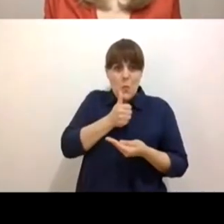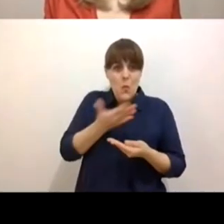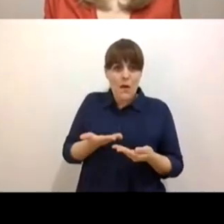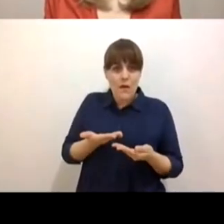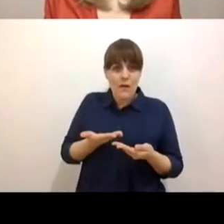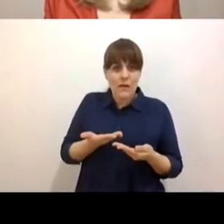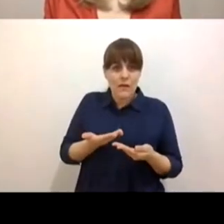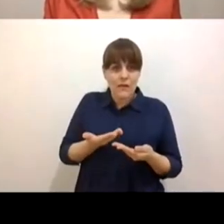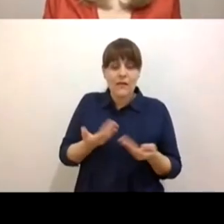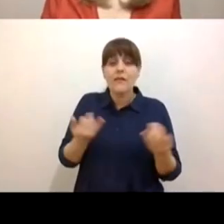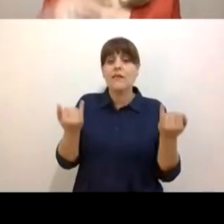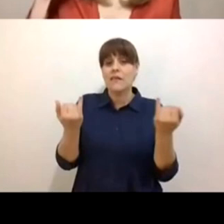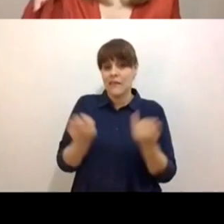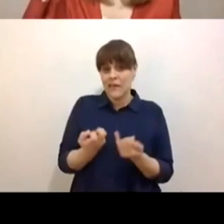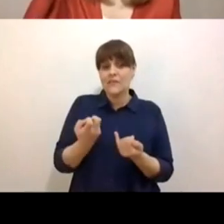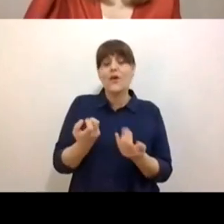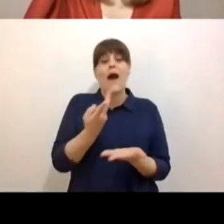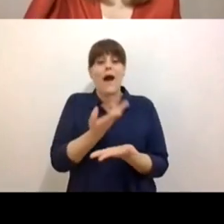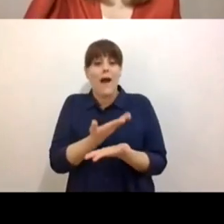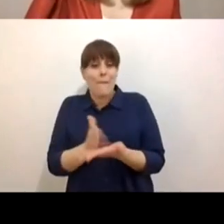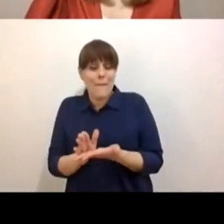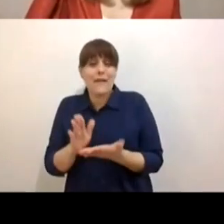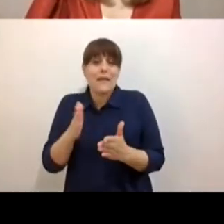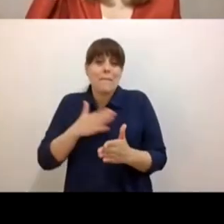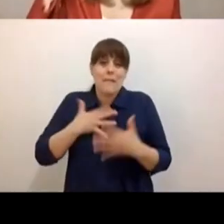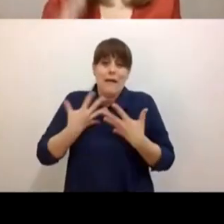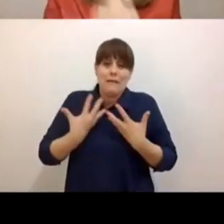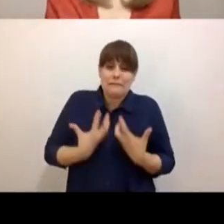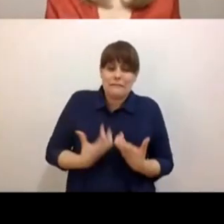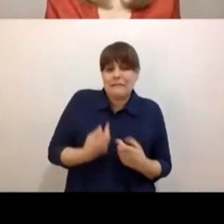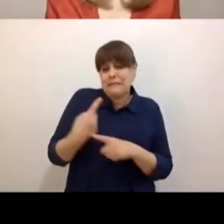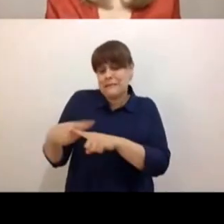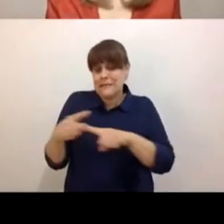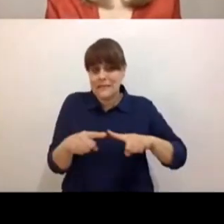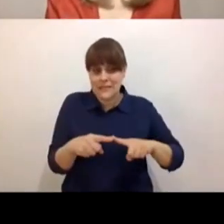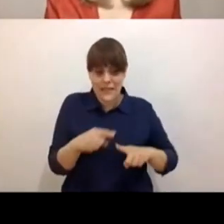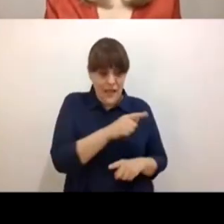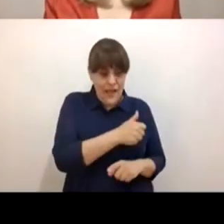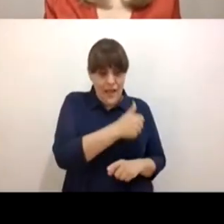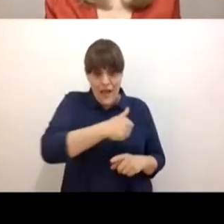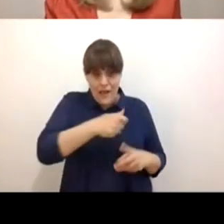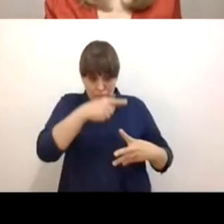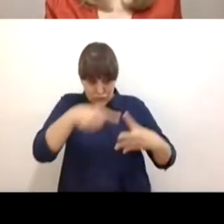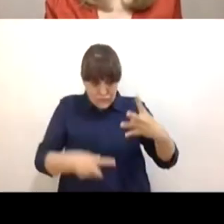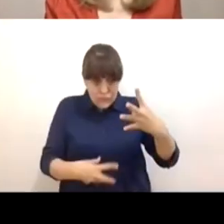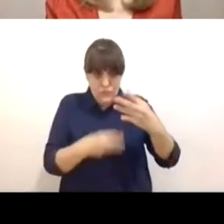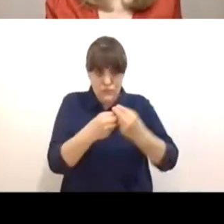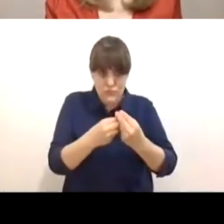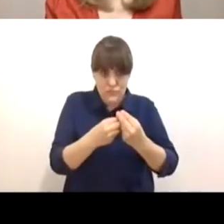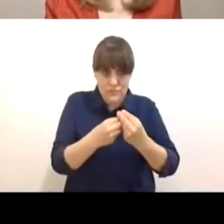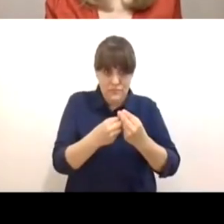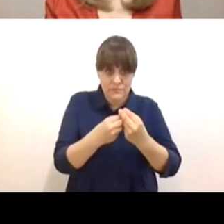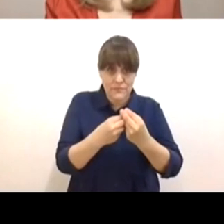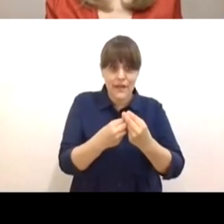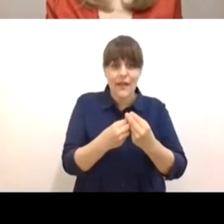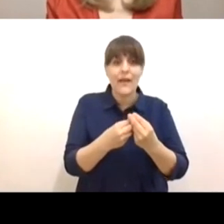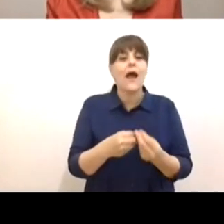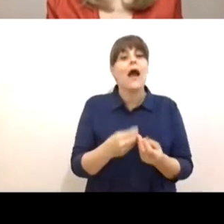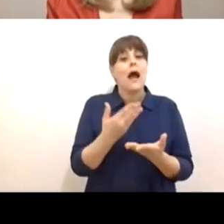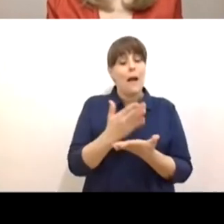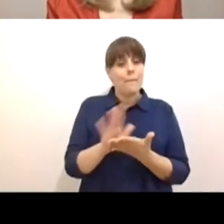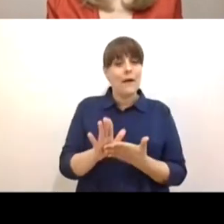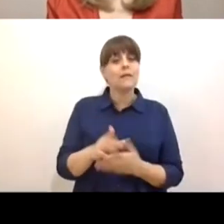sus propios duelos. Ante ese sufrimiento, la famosa frase, no estamos de vacaciones, parece